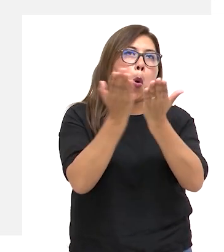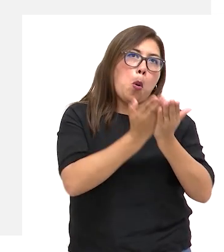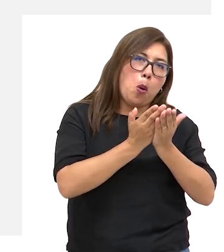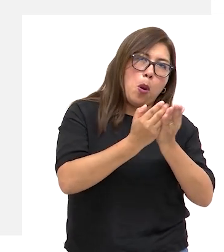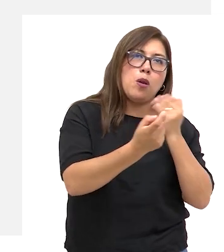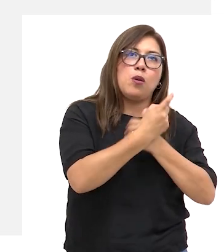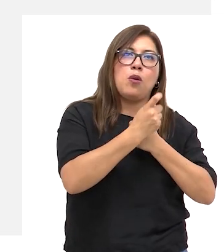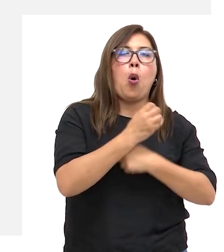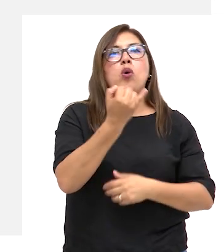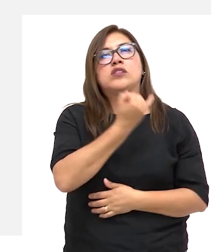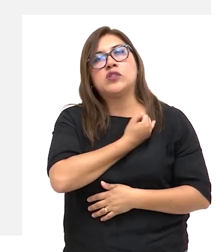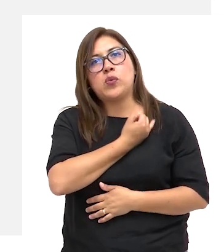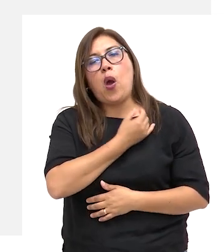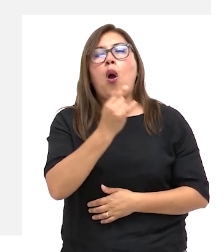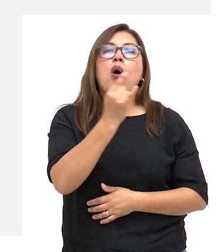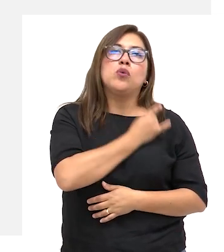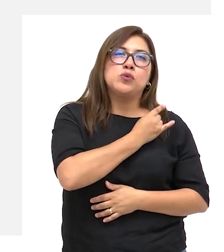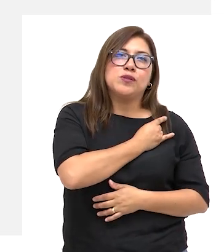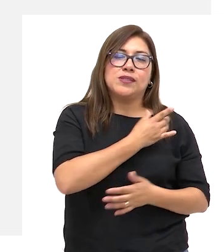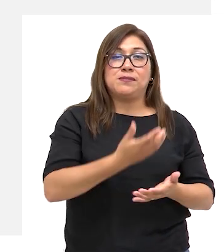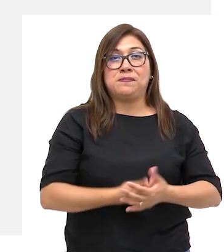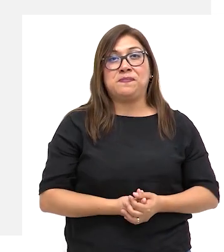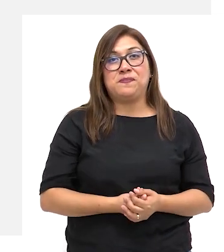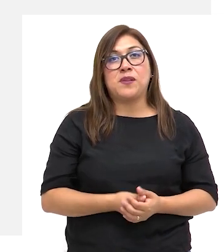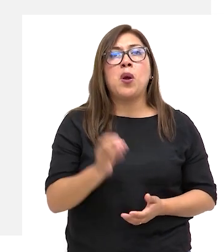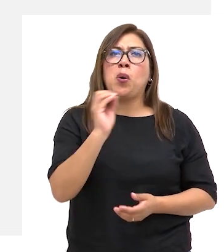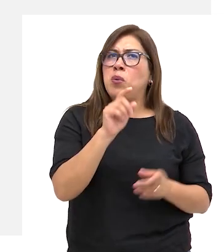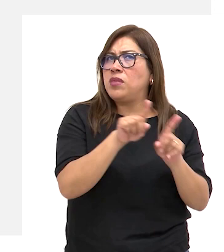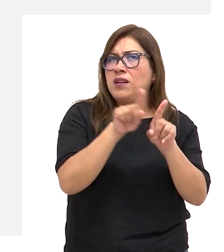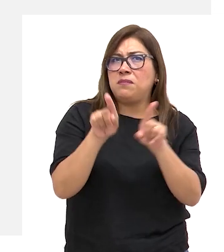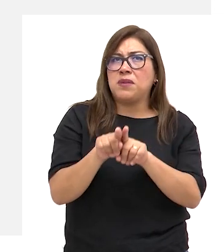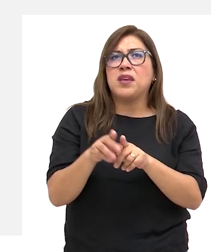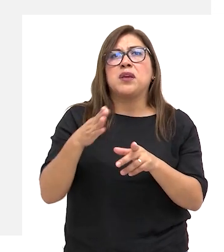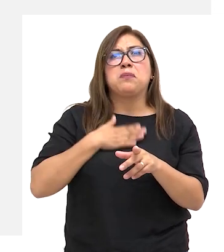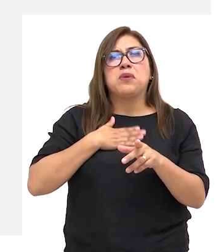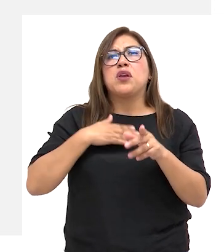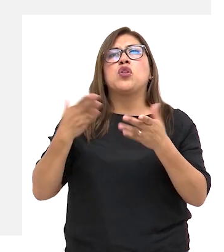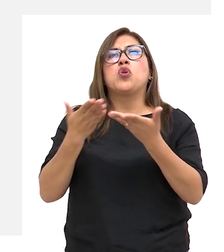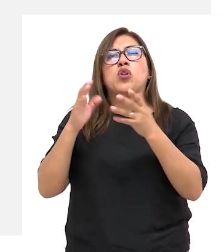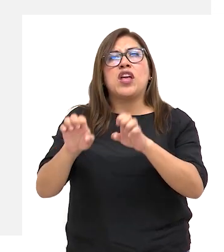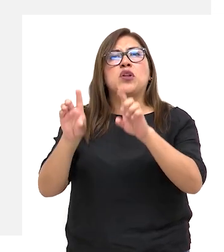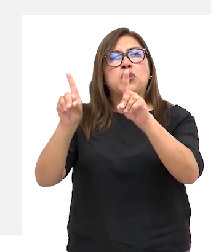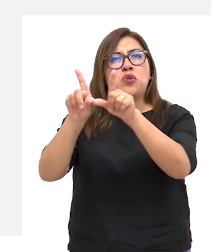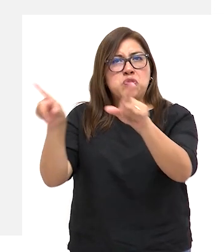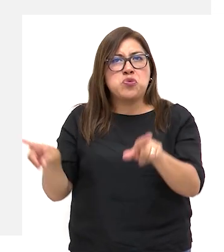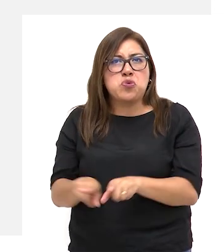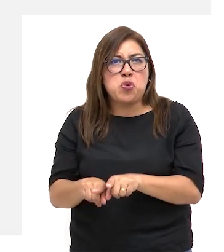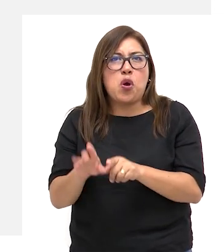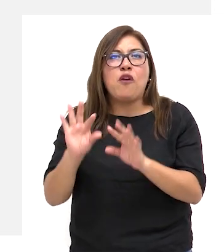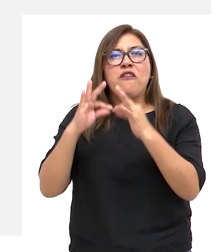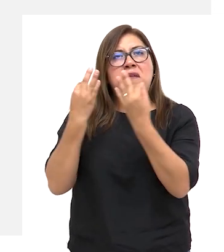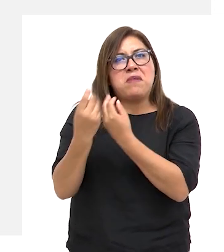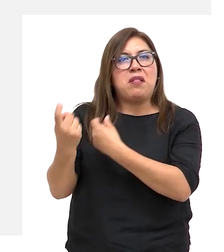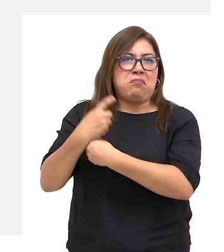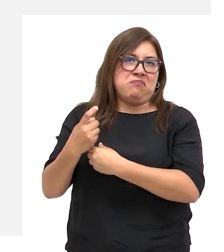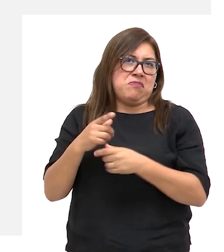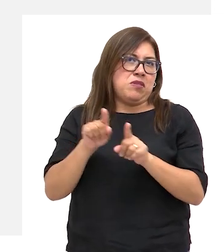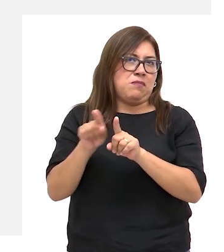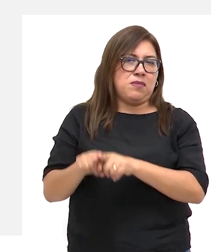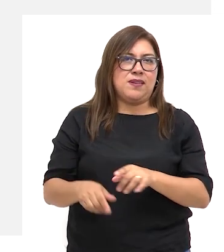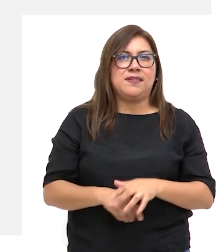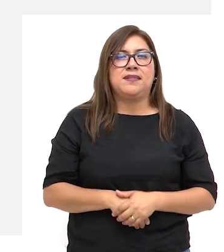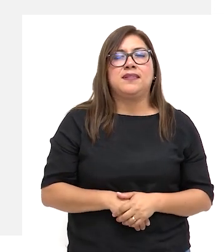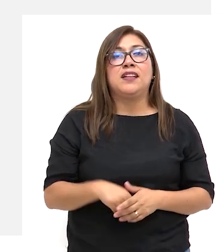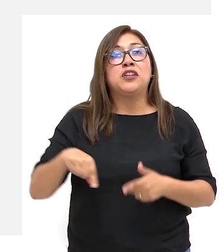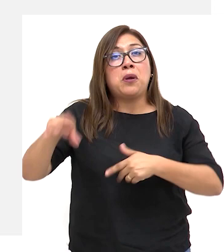ejemplo, en el colegio, en el instituto o en la universidad, o inclusive en espacios de educación no formal como es la familia,